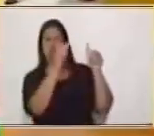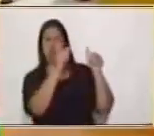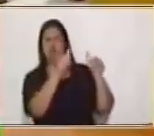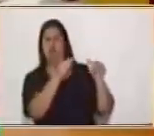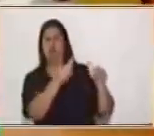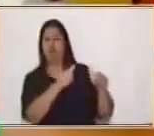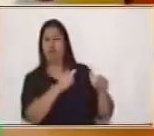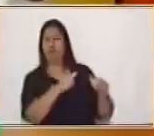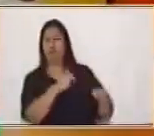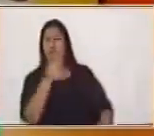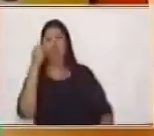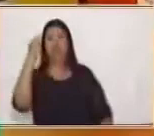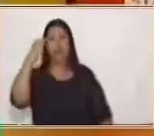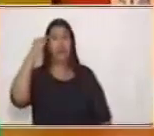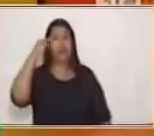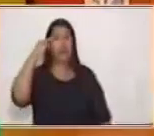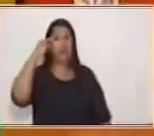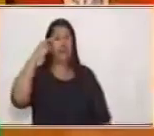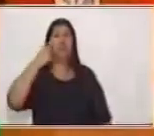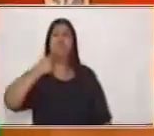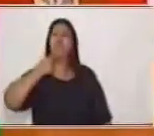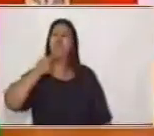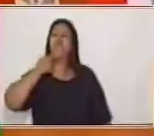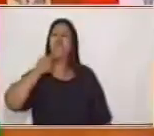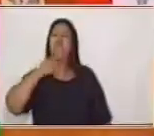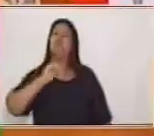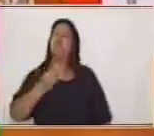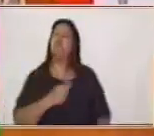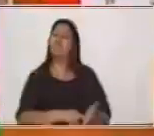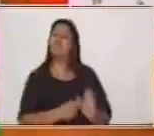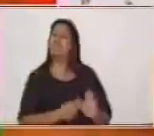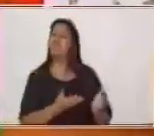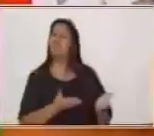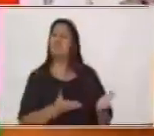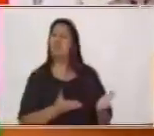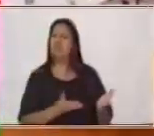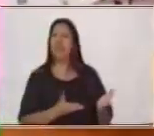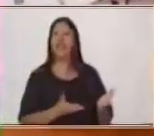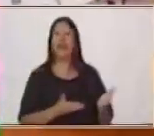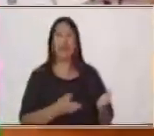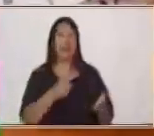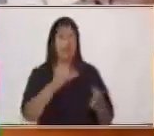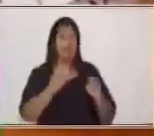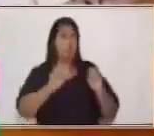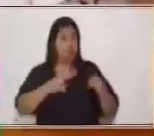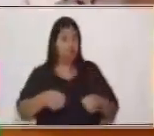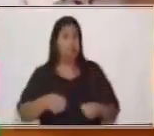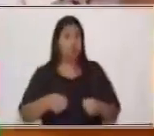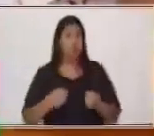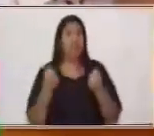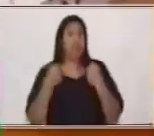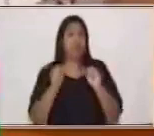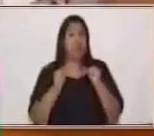imágenes? Entonces, tú puedes desarrollar también una historia a través de imágenes. Veamos nuestra primera